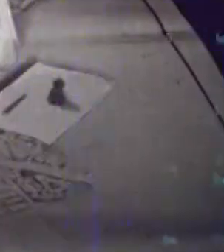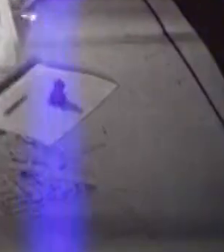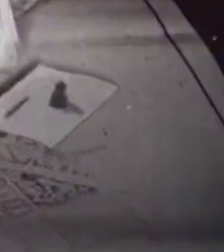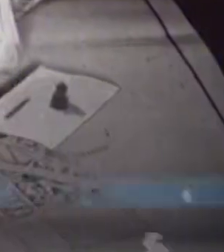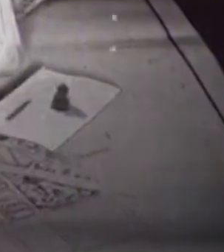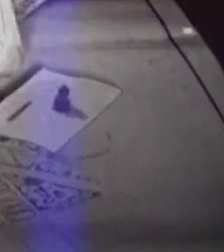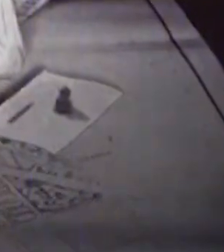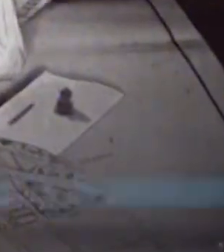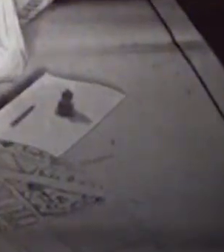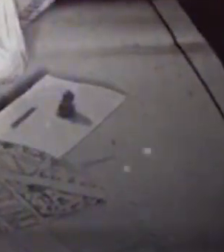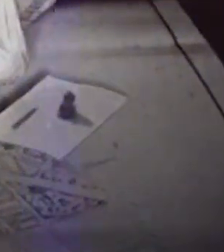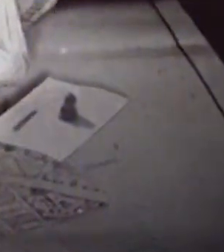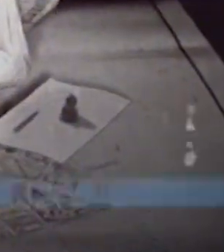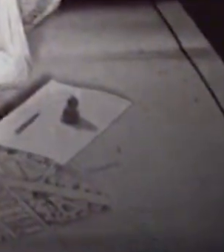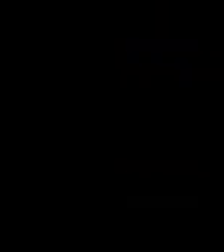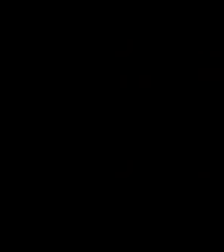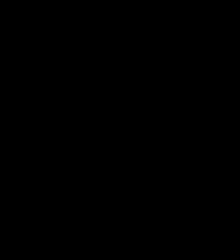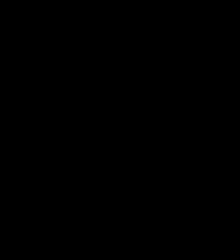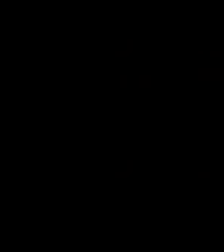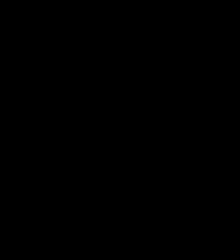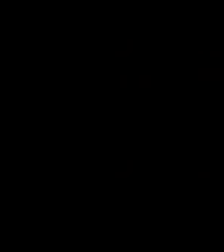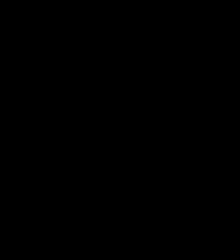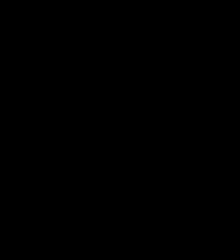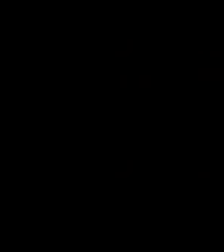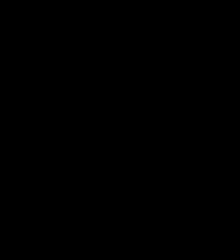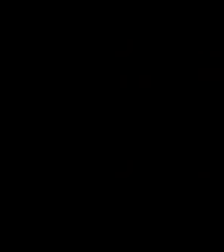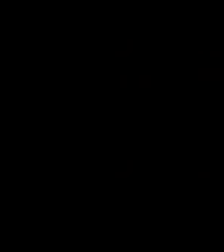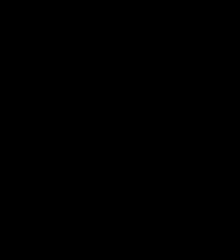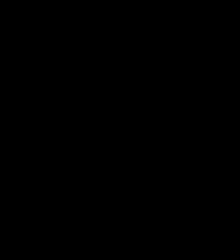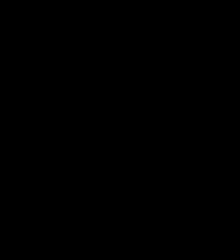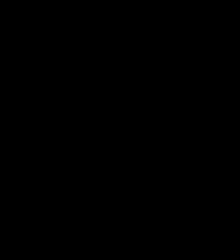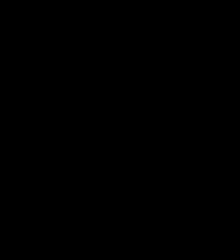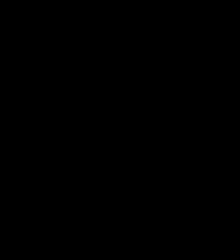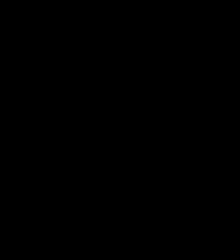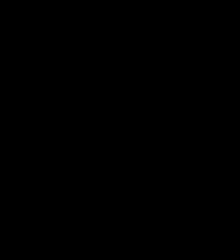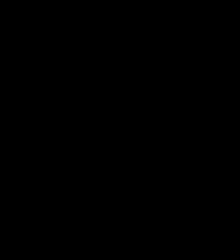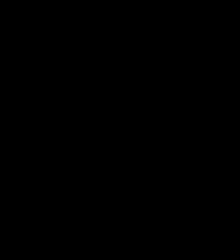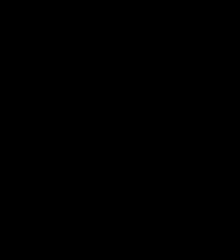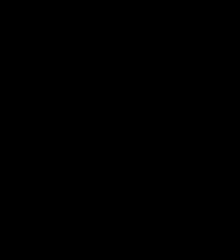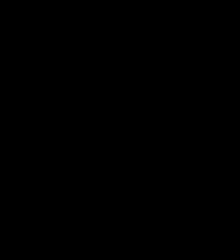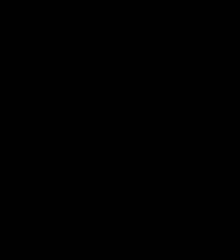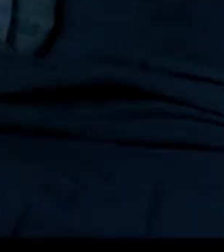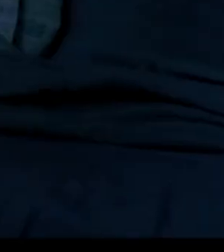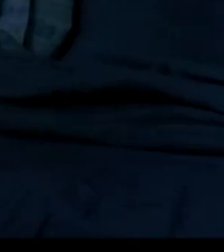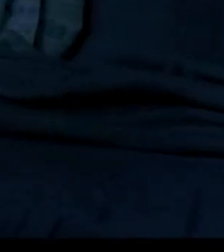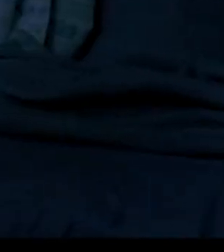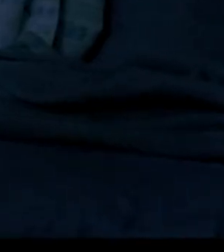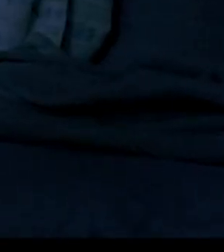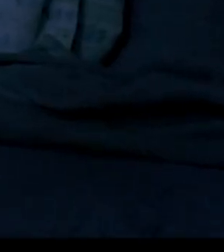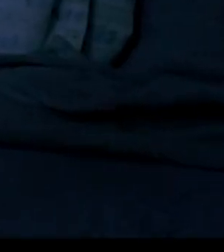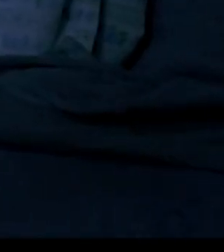sábados a las 3 de la tarde solo en 13 Costa Rica Televisión